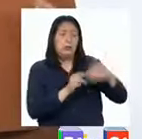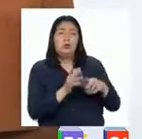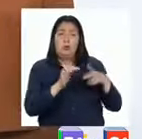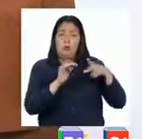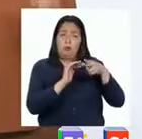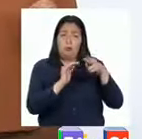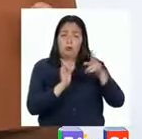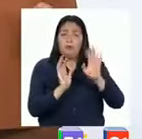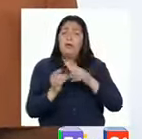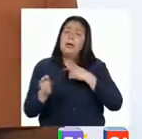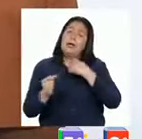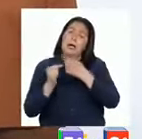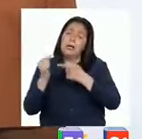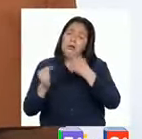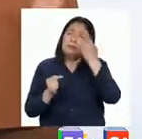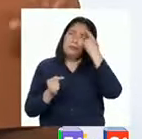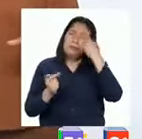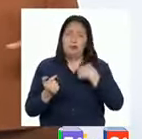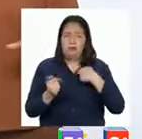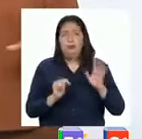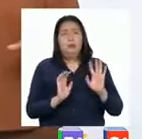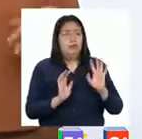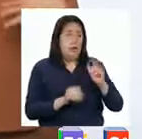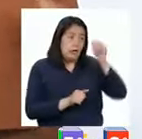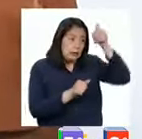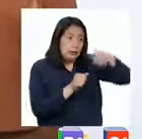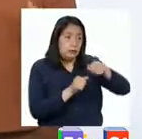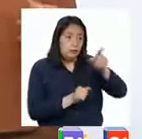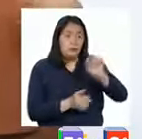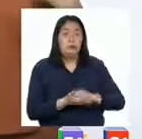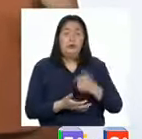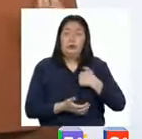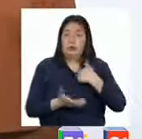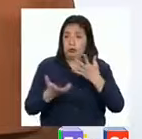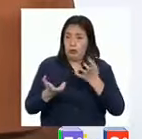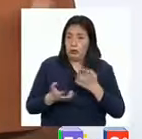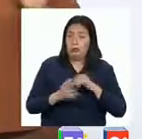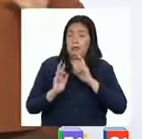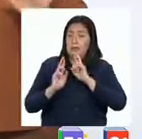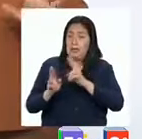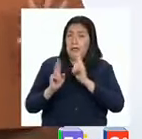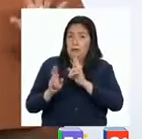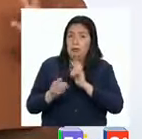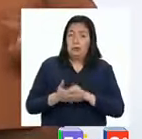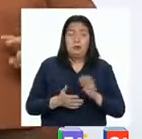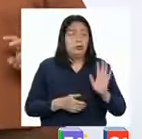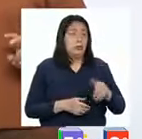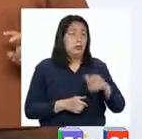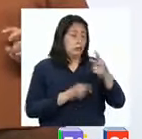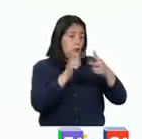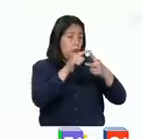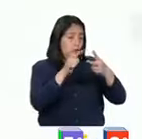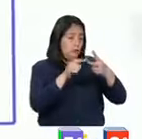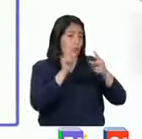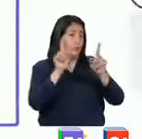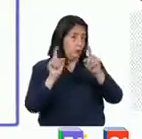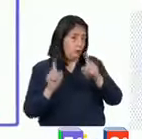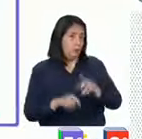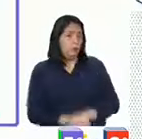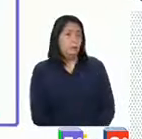pausas para comentar lo que voy pensando. Recordemos que lo que busco es responder a nuestras dos preguntas.